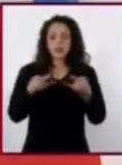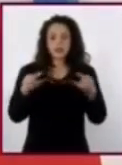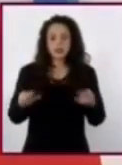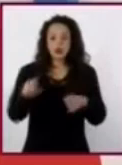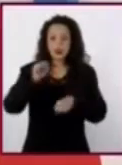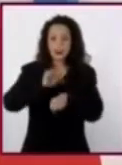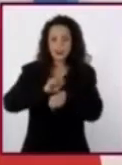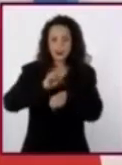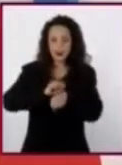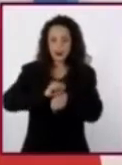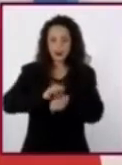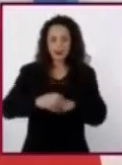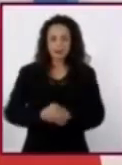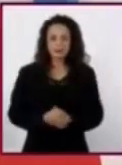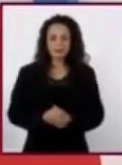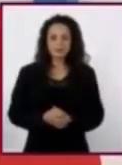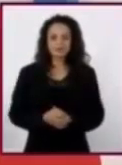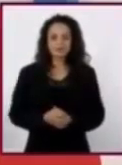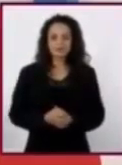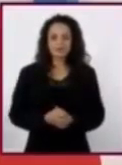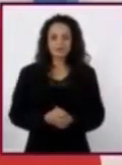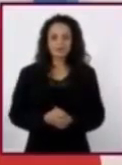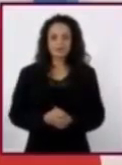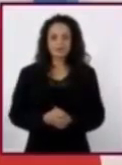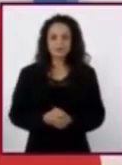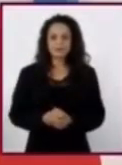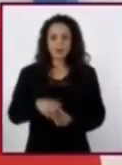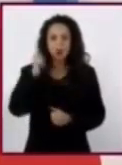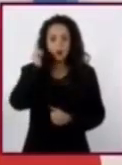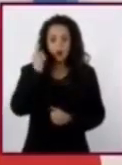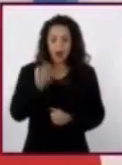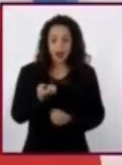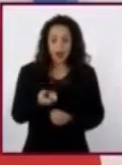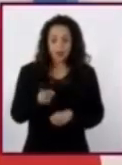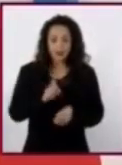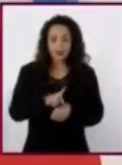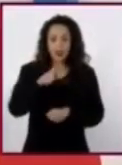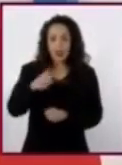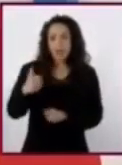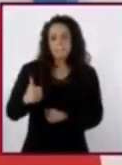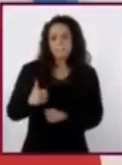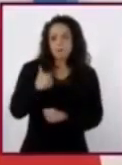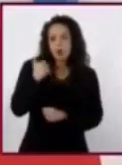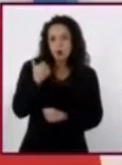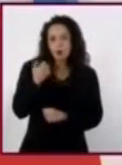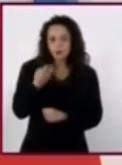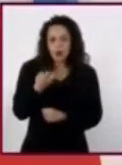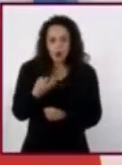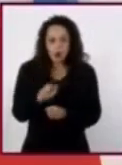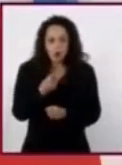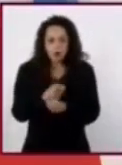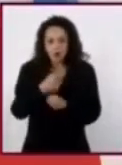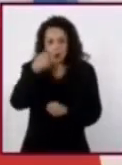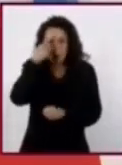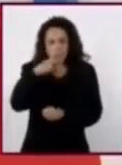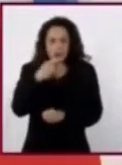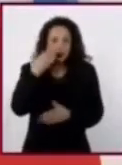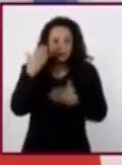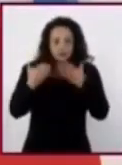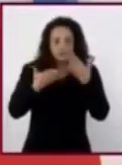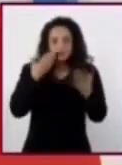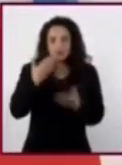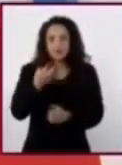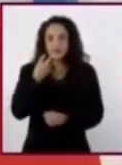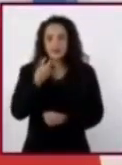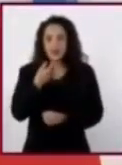Secundaria. Espero que en estos días estén aprovechando la oportunidad de estudiar en esta modalidad